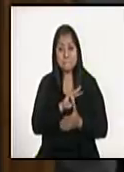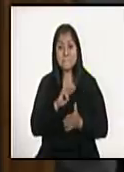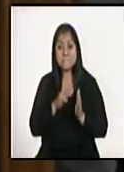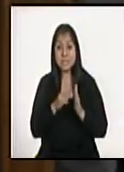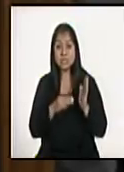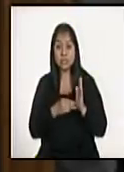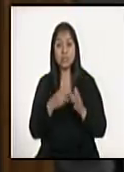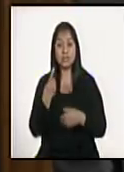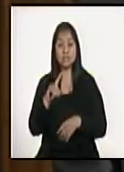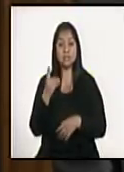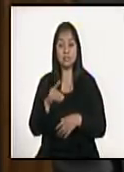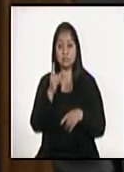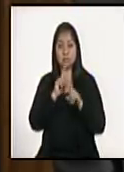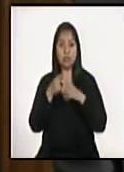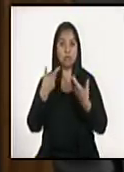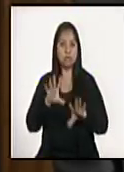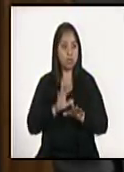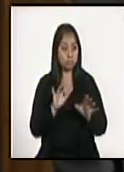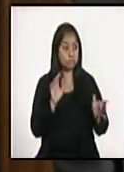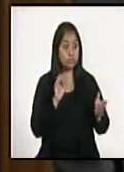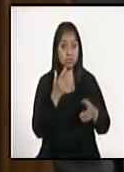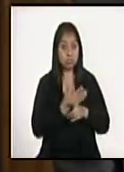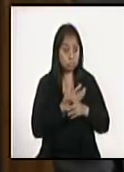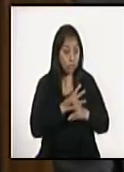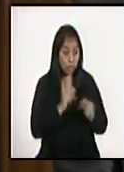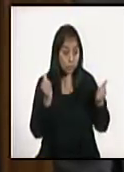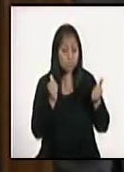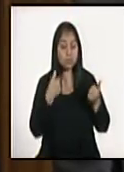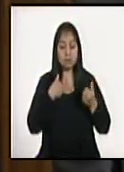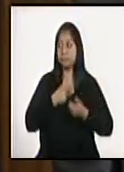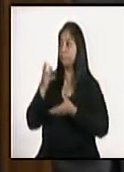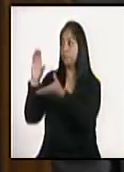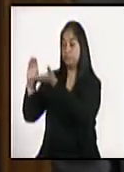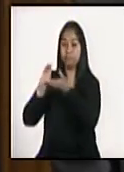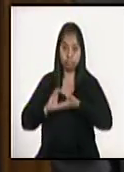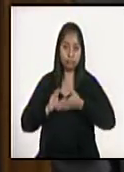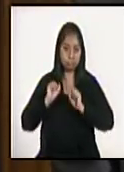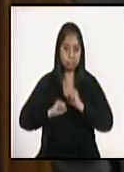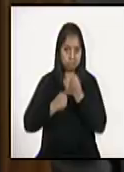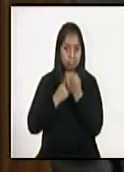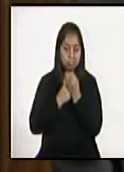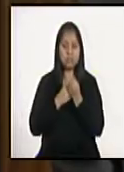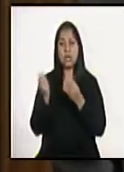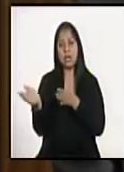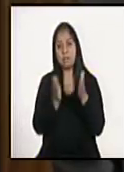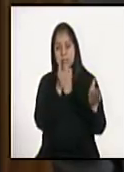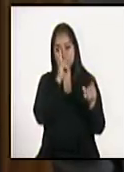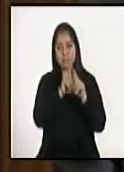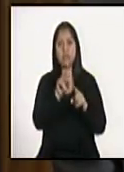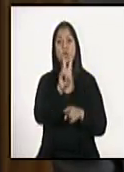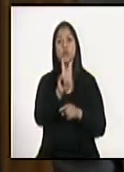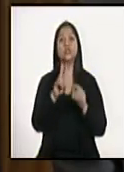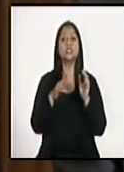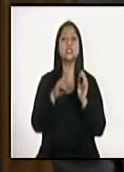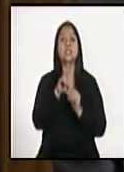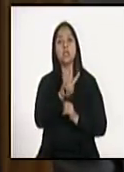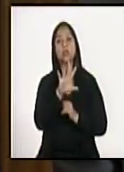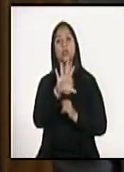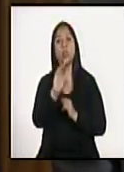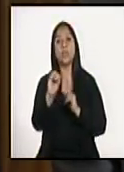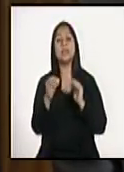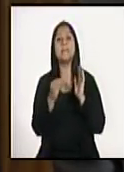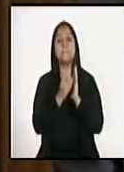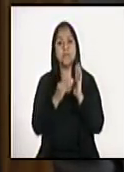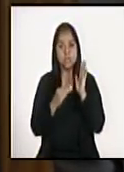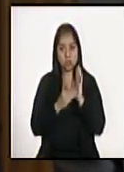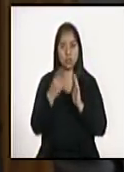de inmediato al estar en estado de calamidad. Tendríamos un préstamo de apoyo presupuestario de doscientos cincuenta millones de dólares